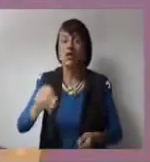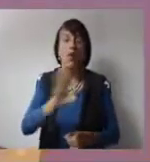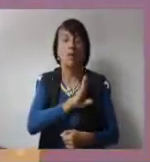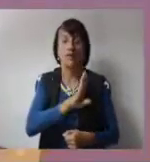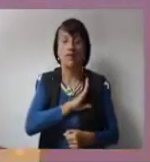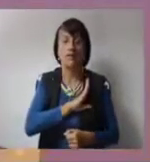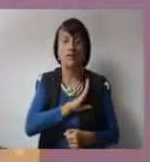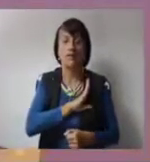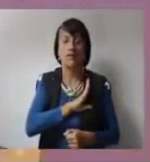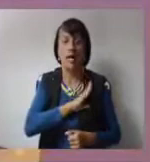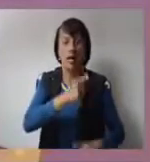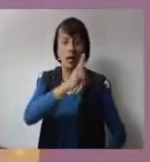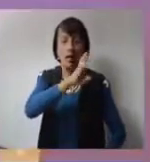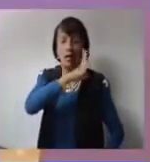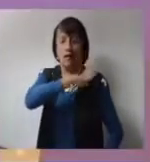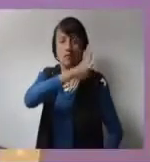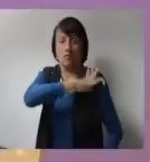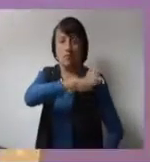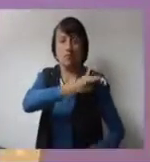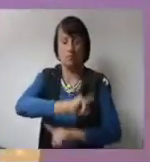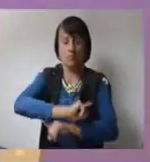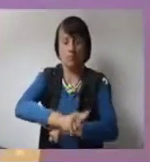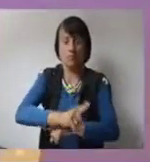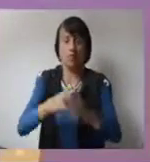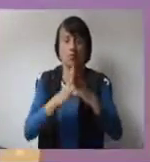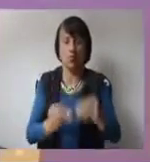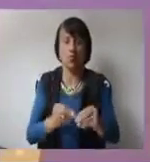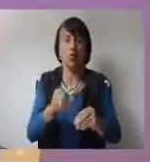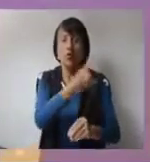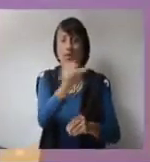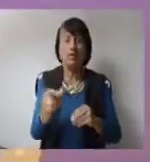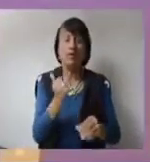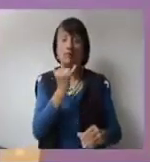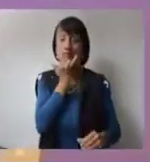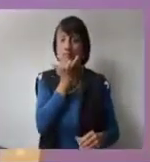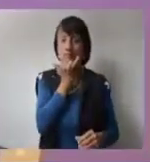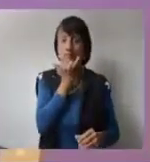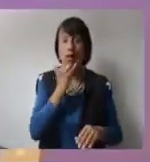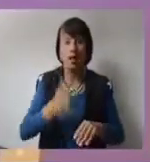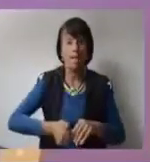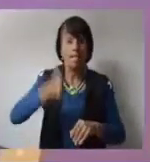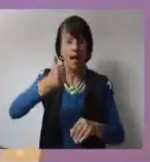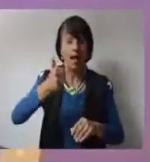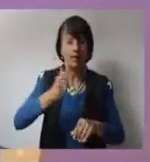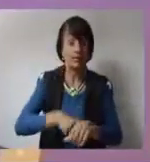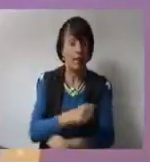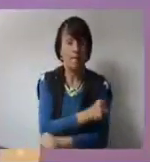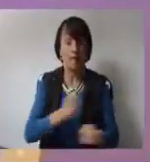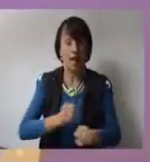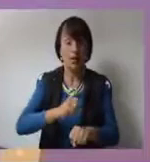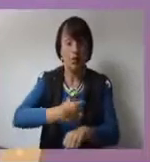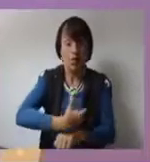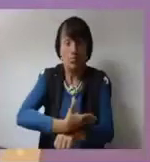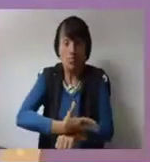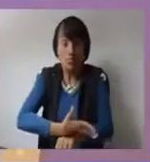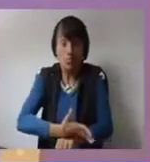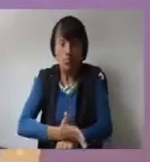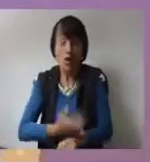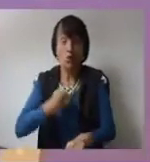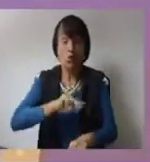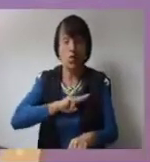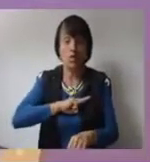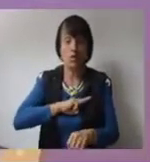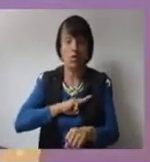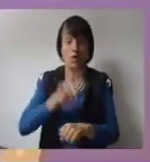mirandinos, no le pertenece a un general, al general que ordenó esto. Ustedes están cometiendo un delito. Y más temprano que